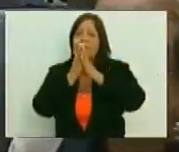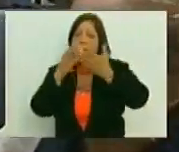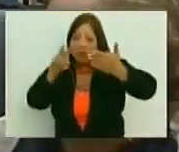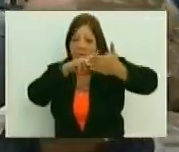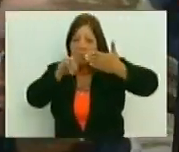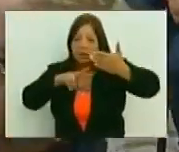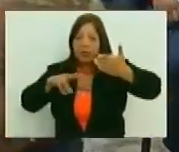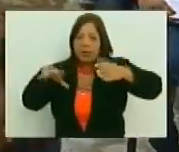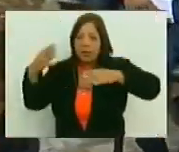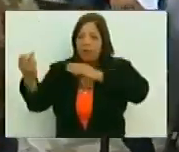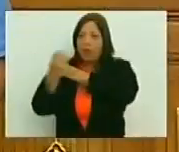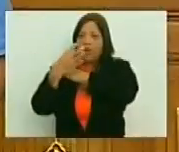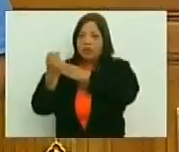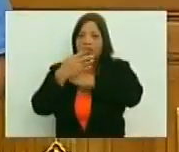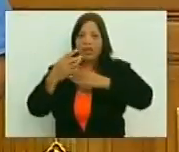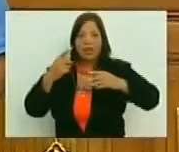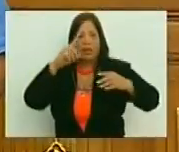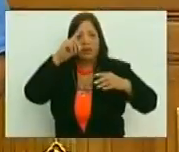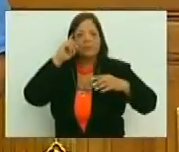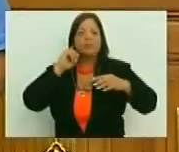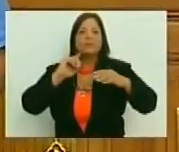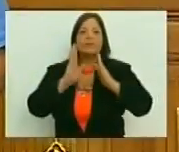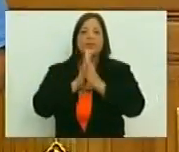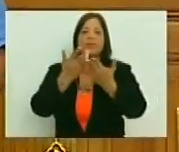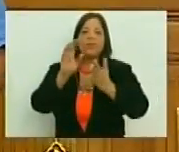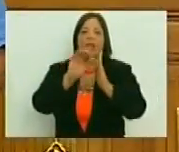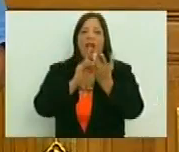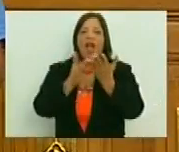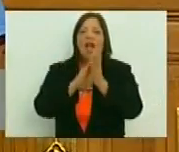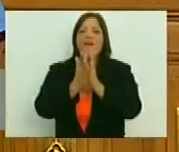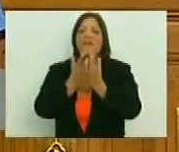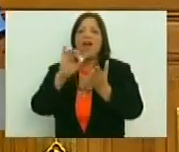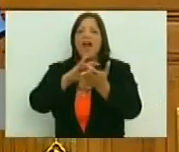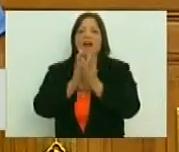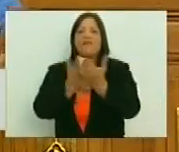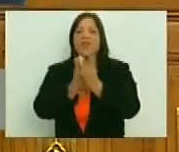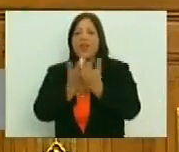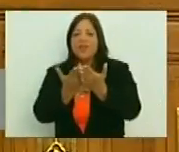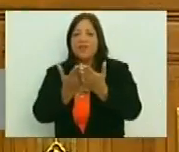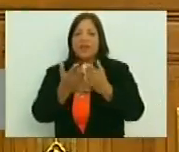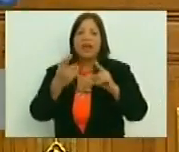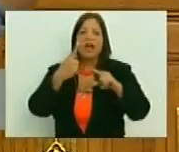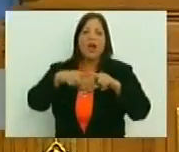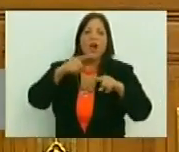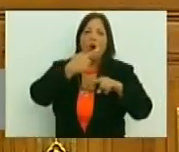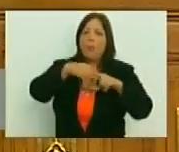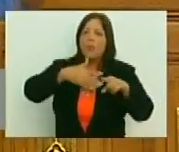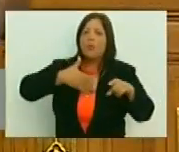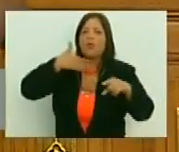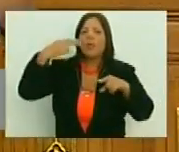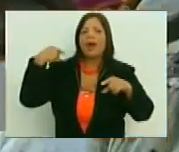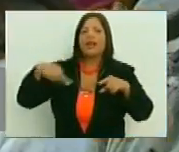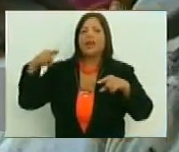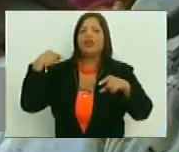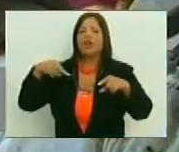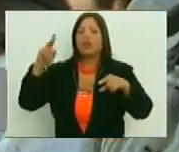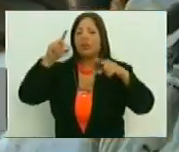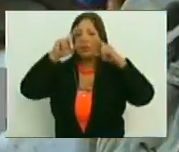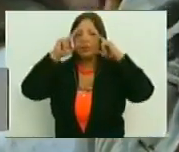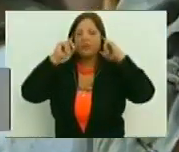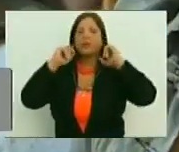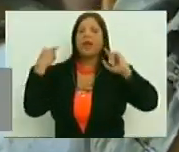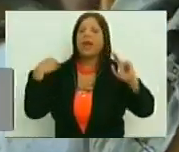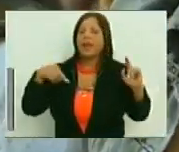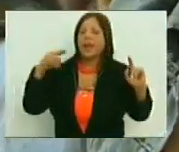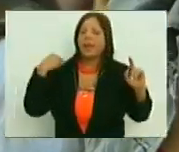que nos aconsejan cómo ser, no solamente la Biblia, sino el Beda y los musulmanes y todo eso, con leer eso ya todos fuésemos